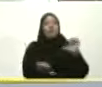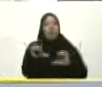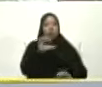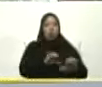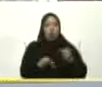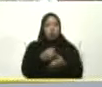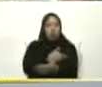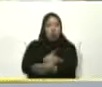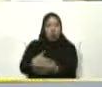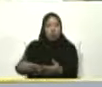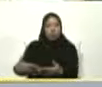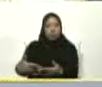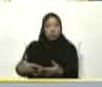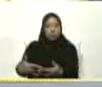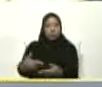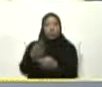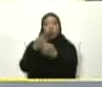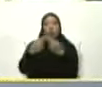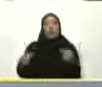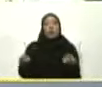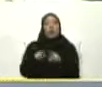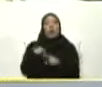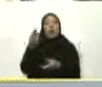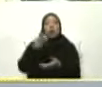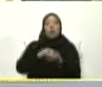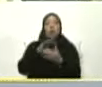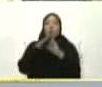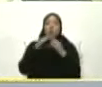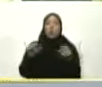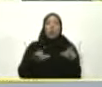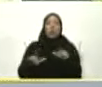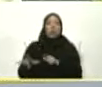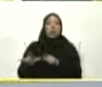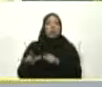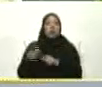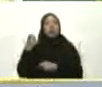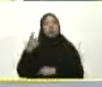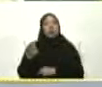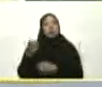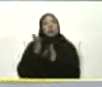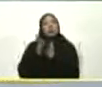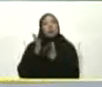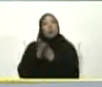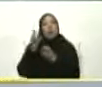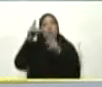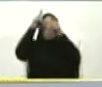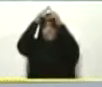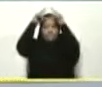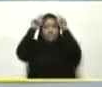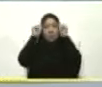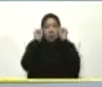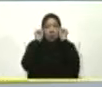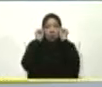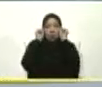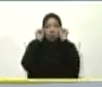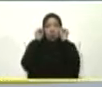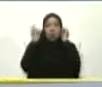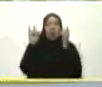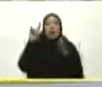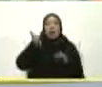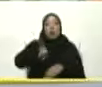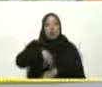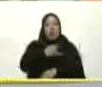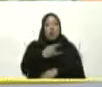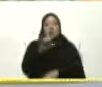Entonces Ese es un compromiso Que tenemos Presidente Recuperar todo eso Porque la escuela De bioanálisis De la Universidad De Carabobo